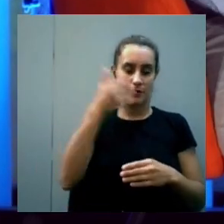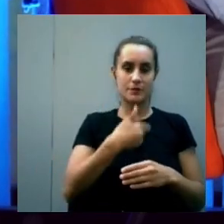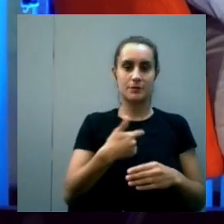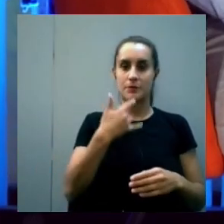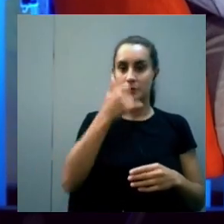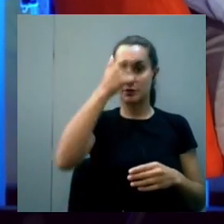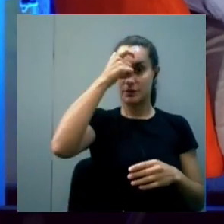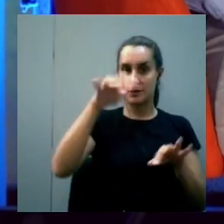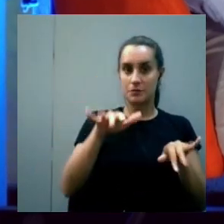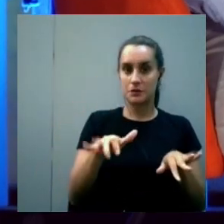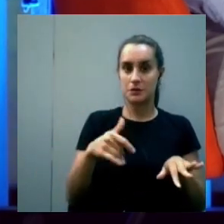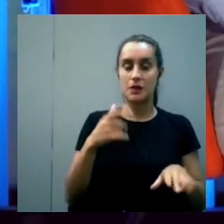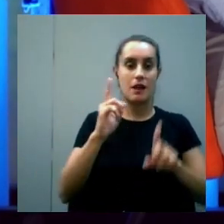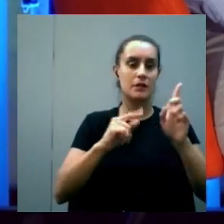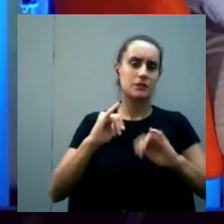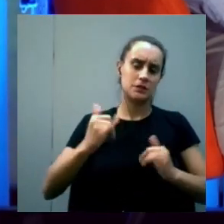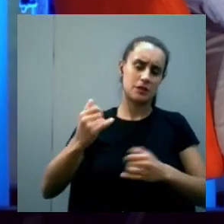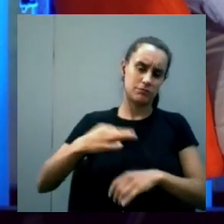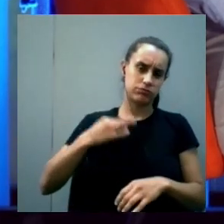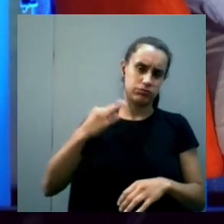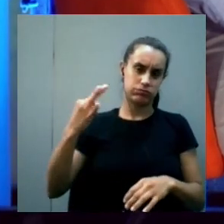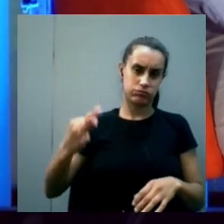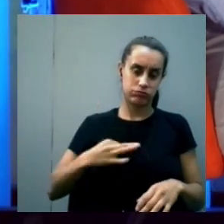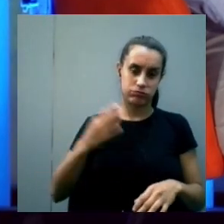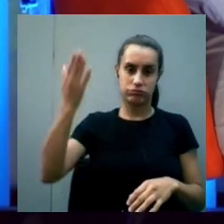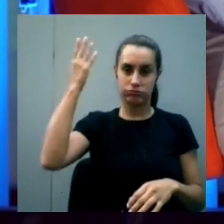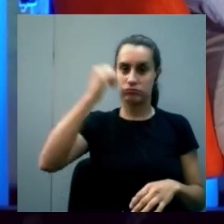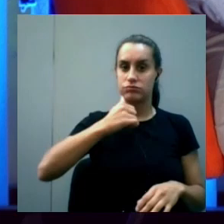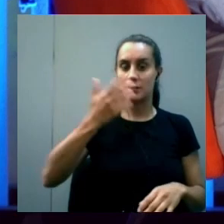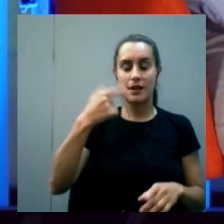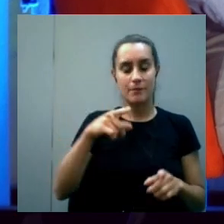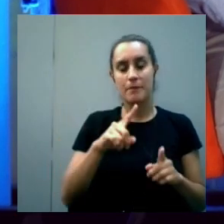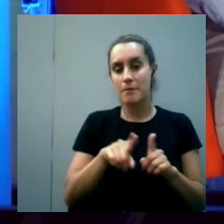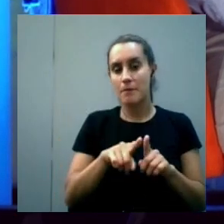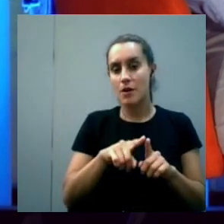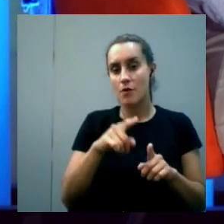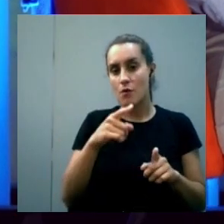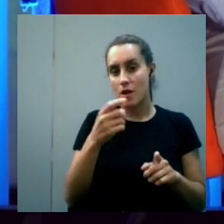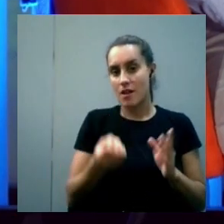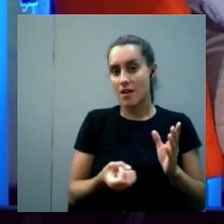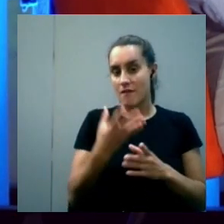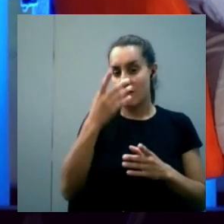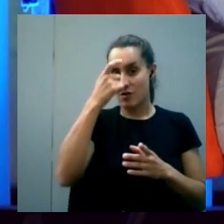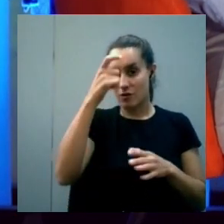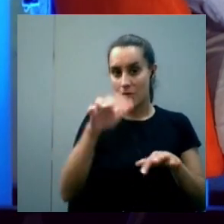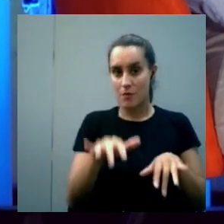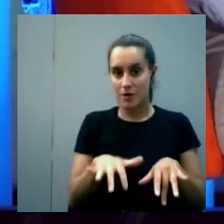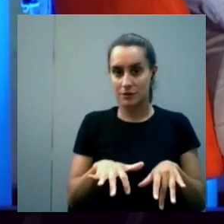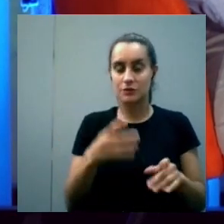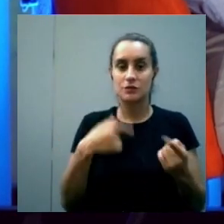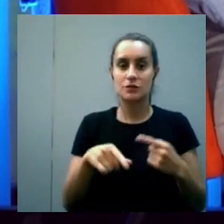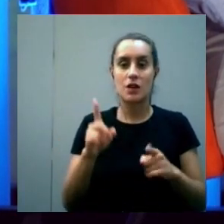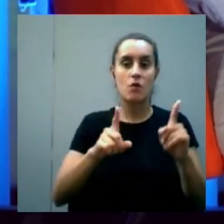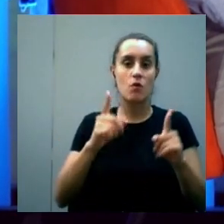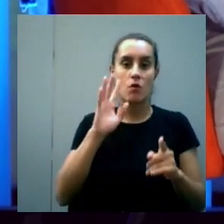que si bien hace muchos años que está igual es una ciencia nueva y que ellos muchas veces desconocen entonces la pregunta es cómo hacen